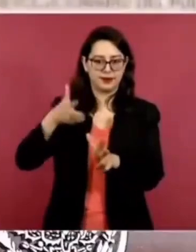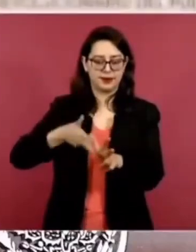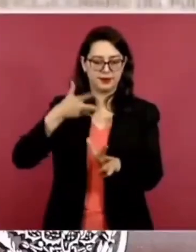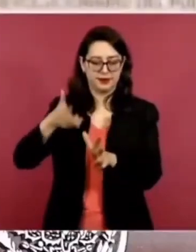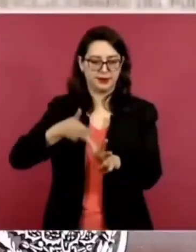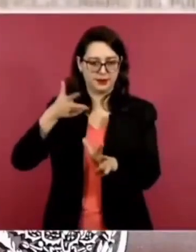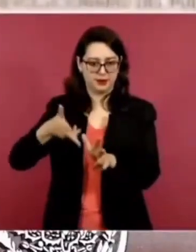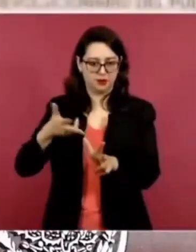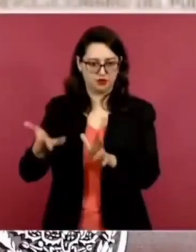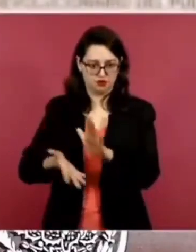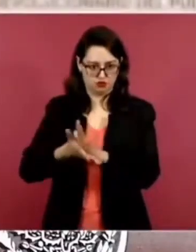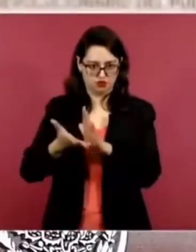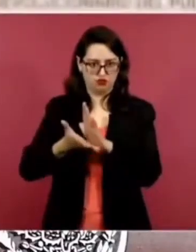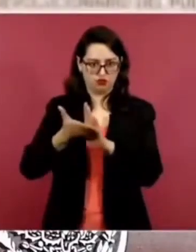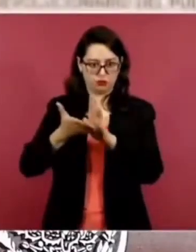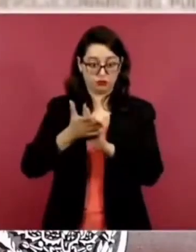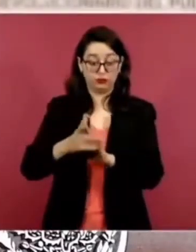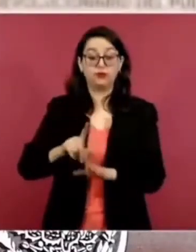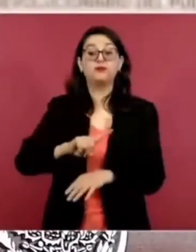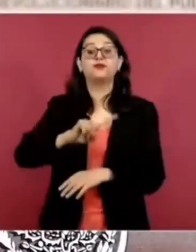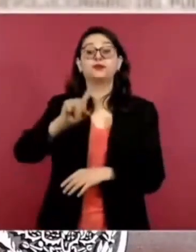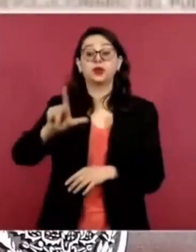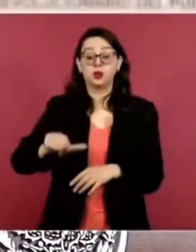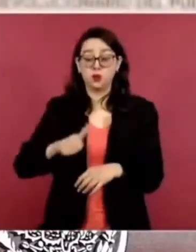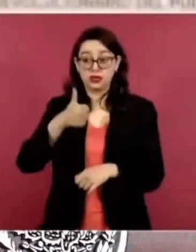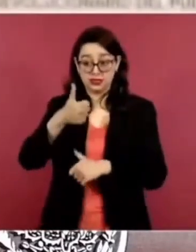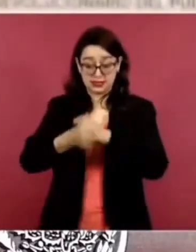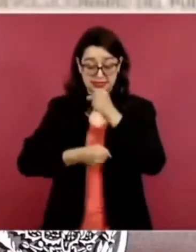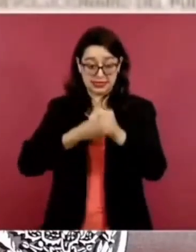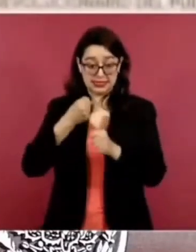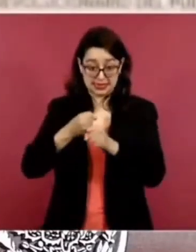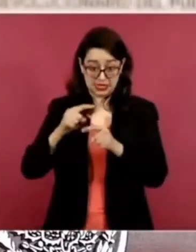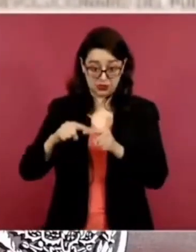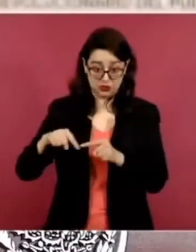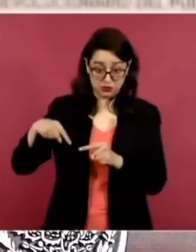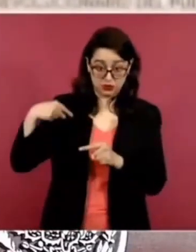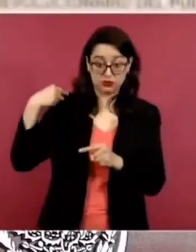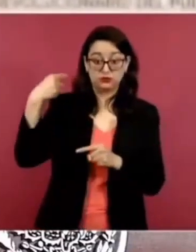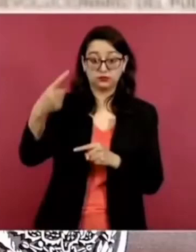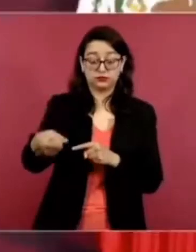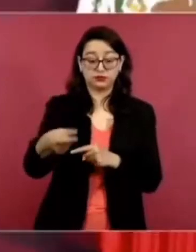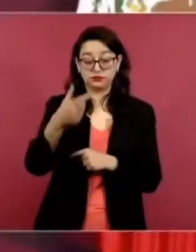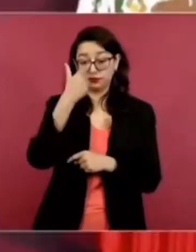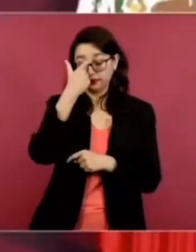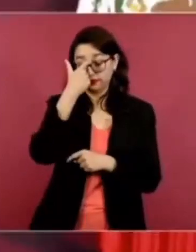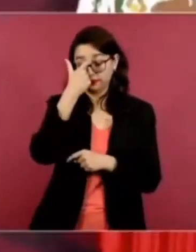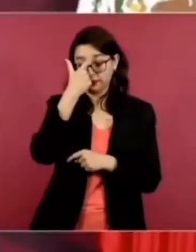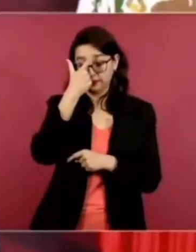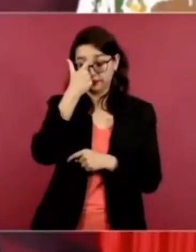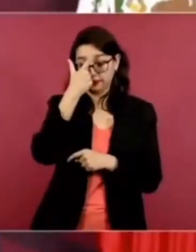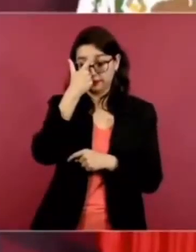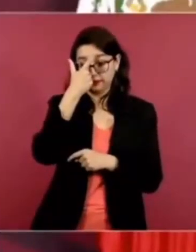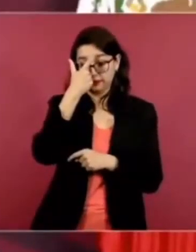al sexenio siguiente, porque el que inaugura el